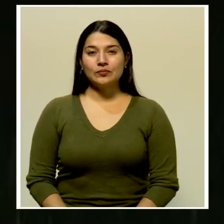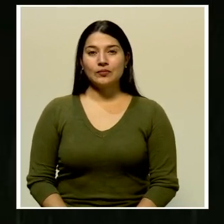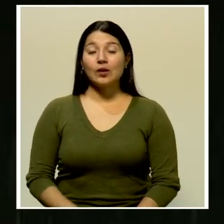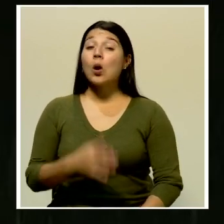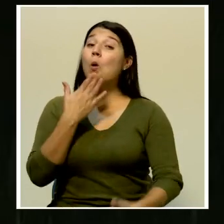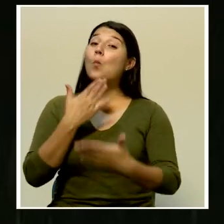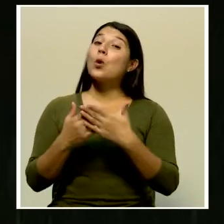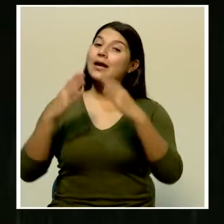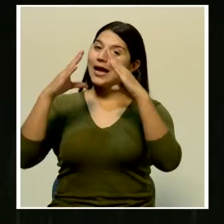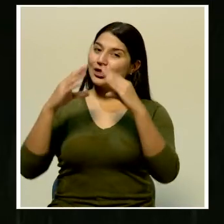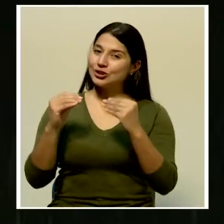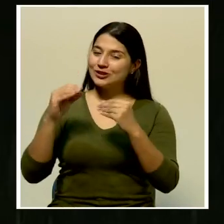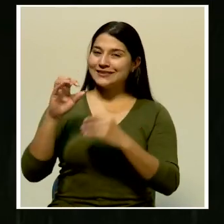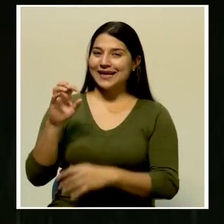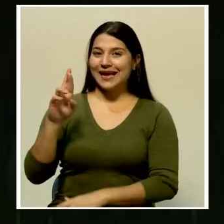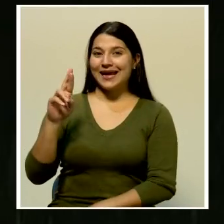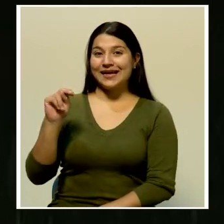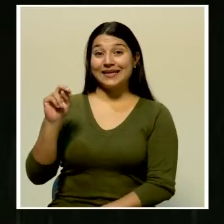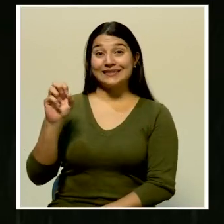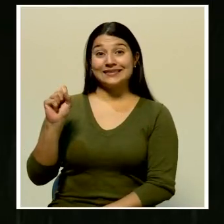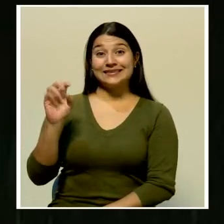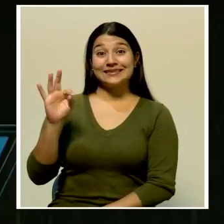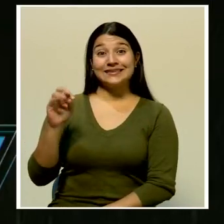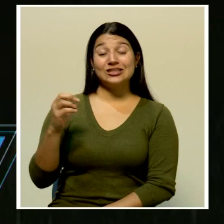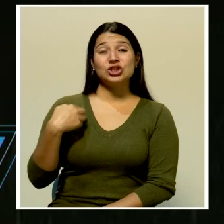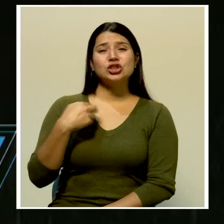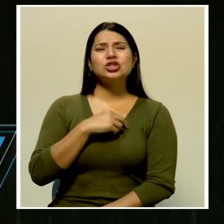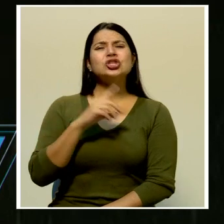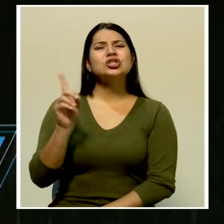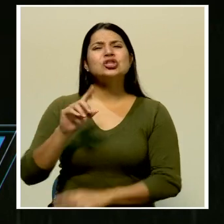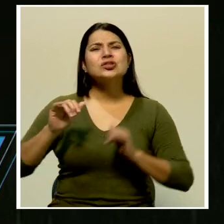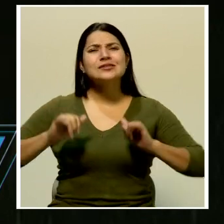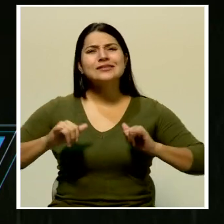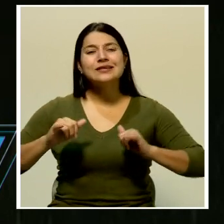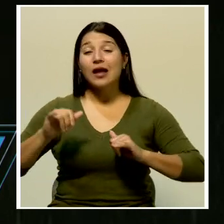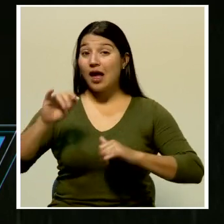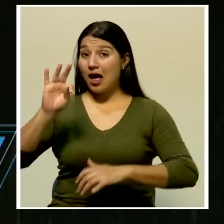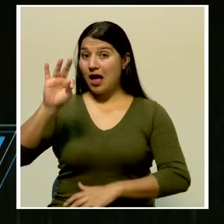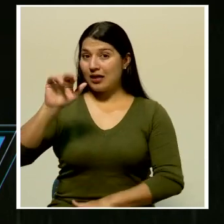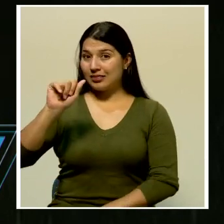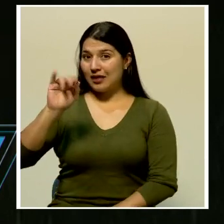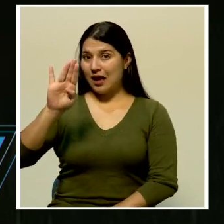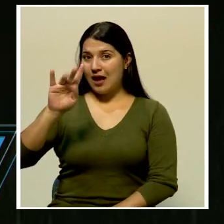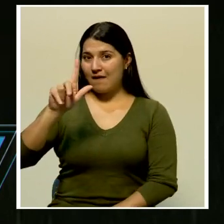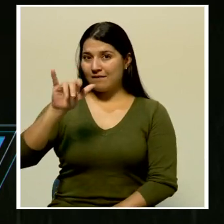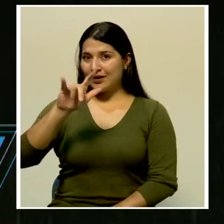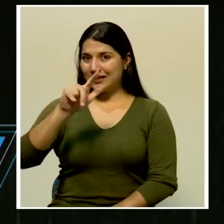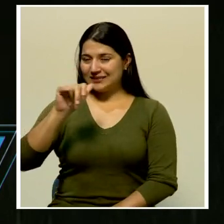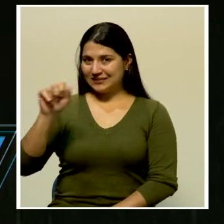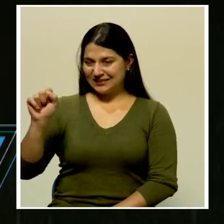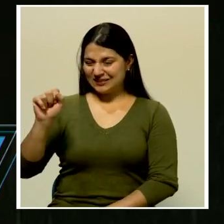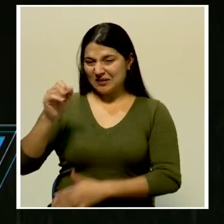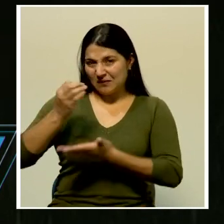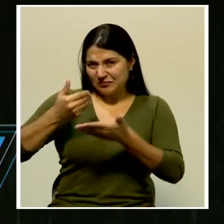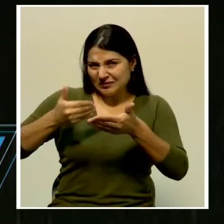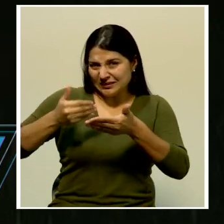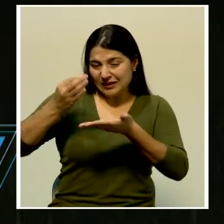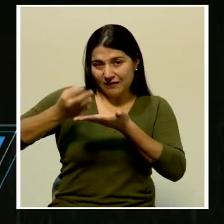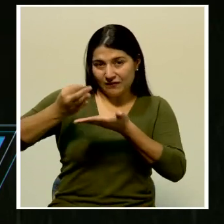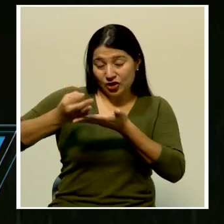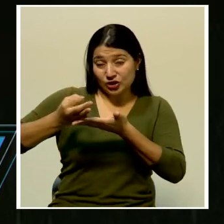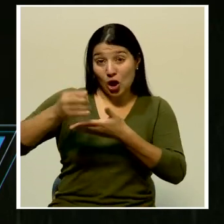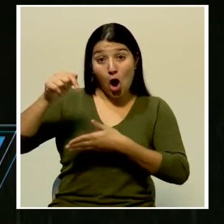Muy buenas noches, don Ernesto. Nos encontramos en Tablillas de los Chiles, muy cerca del puesto de mando que mantienen las autoridades en esta zona.